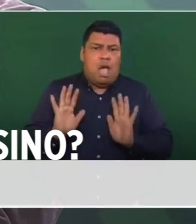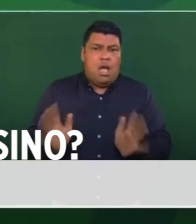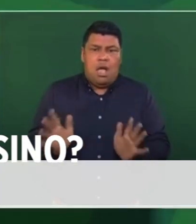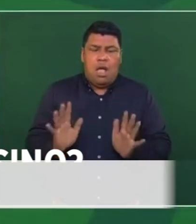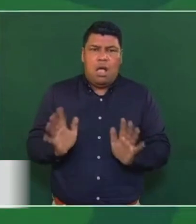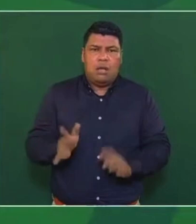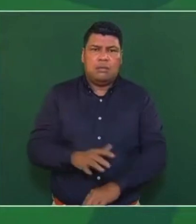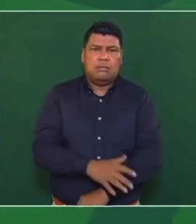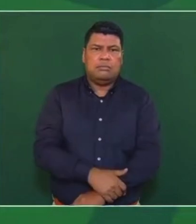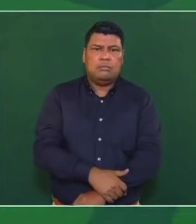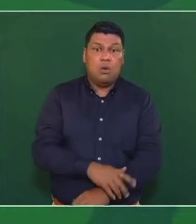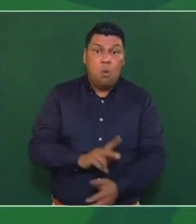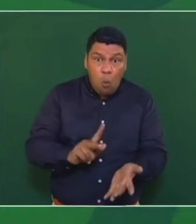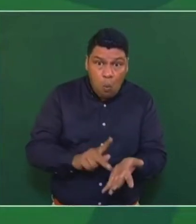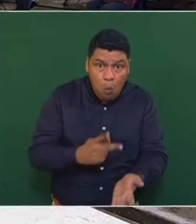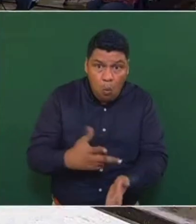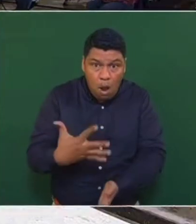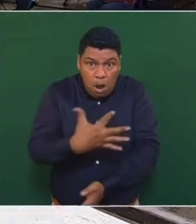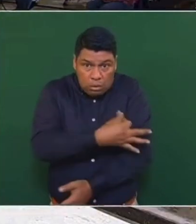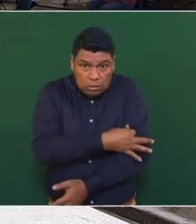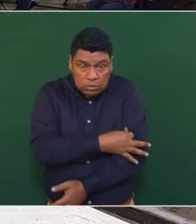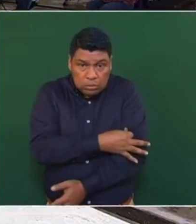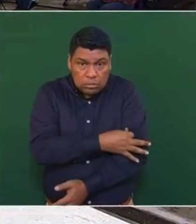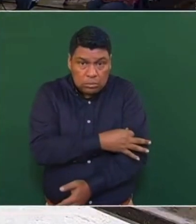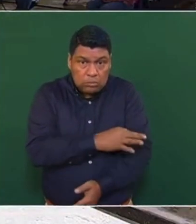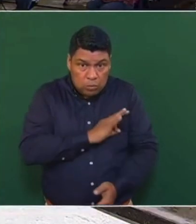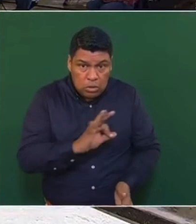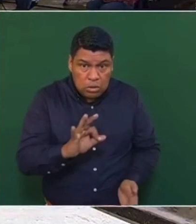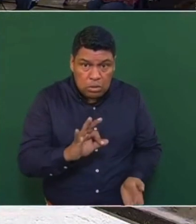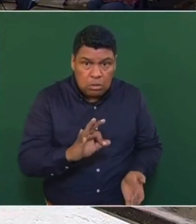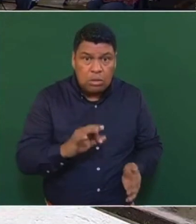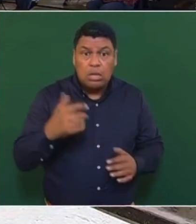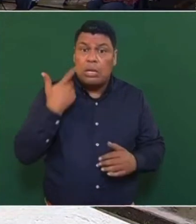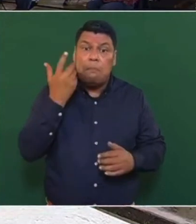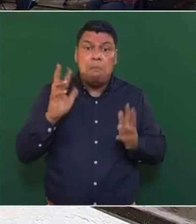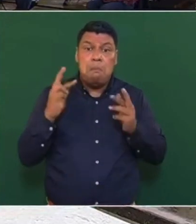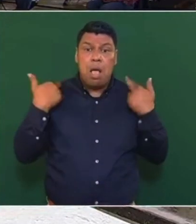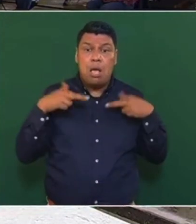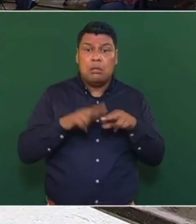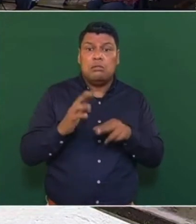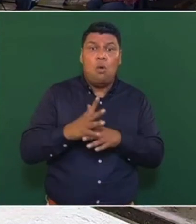¿Ya no les permitirán nuevamente otra dosis como lo están solicitando?